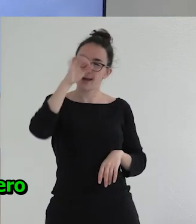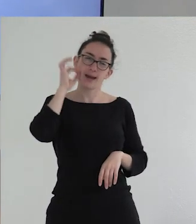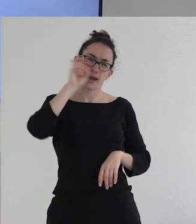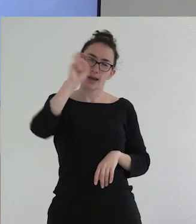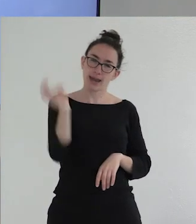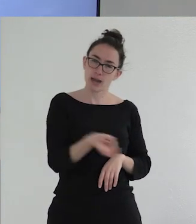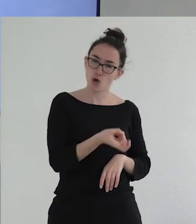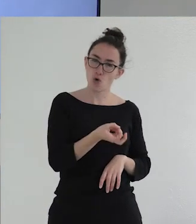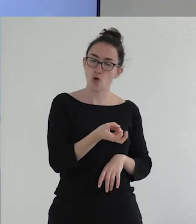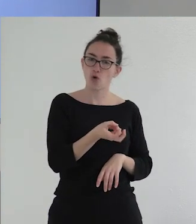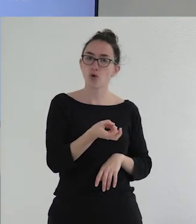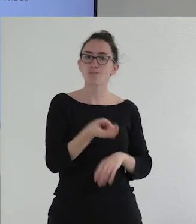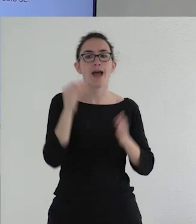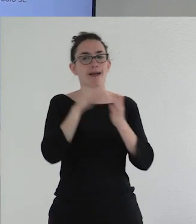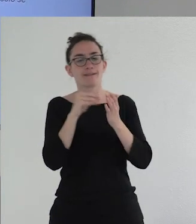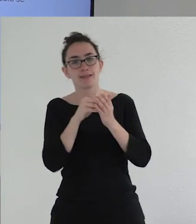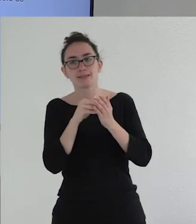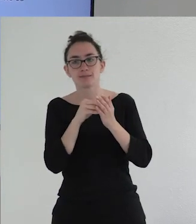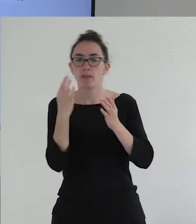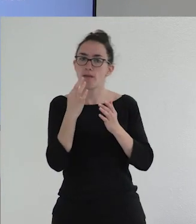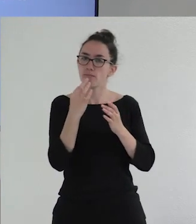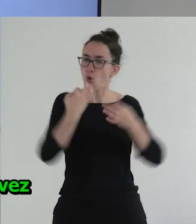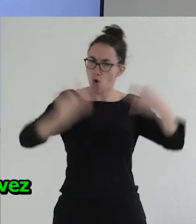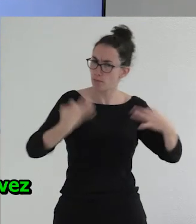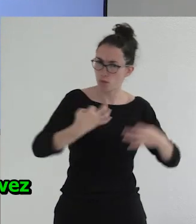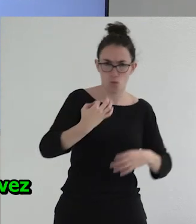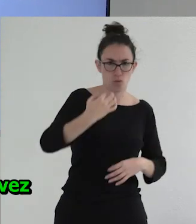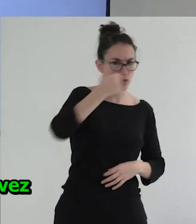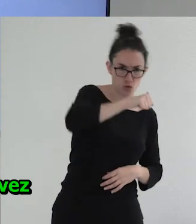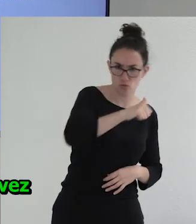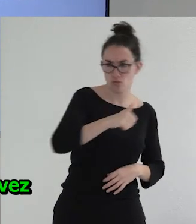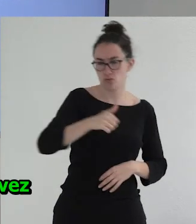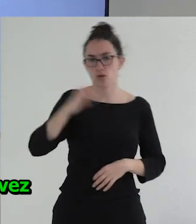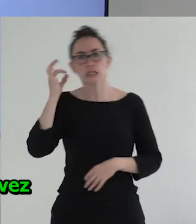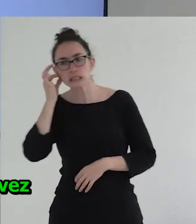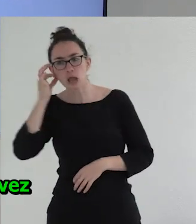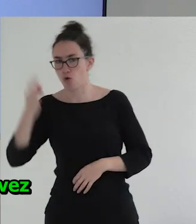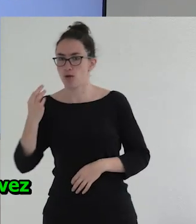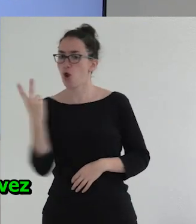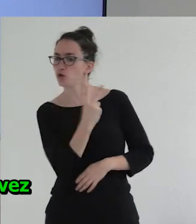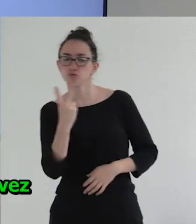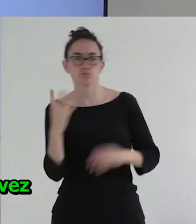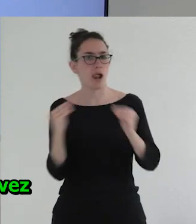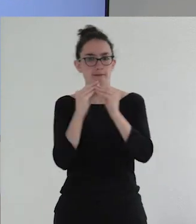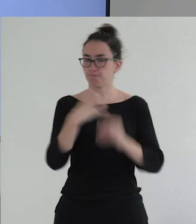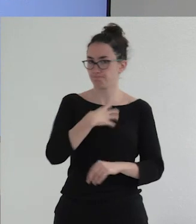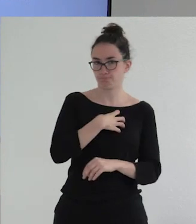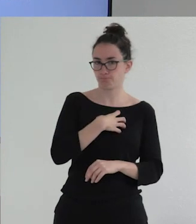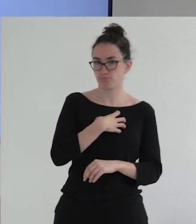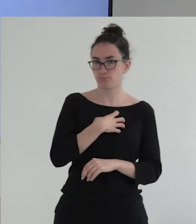excluyente. Es decir, que tienen que ser o niños o niñas, que no pueden ser las dos cosas a la vez y que no pueden no ser nada.